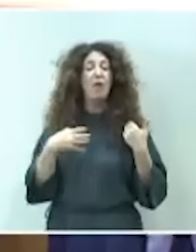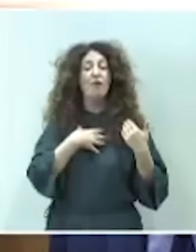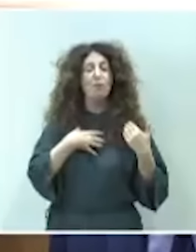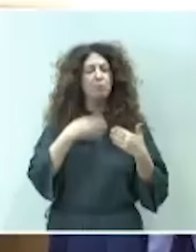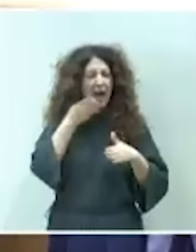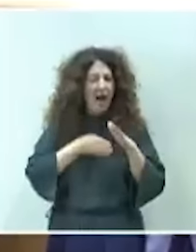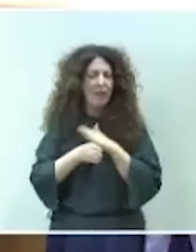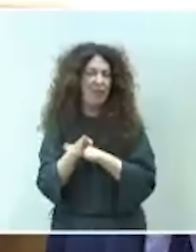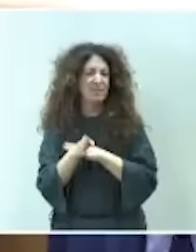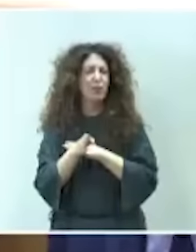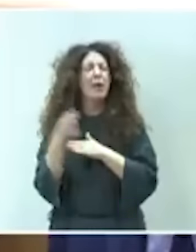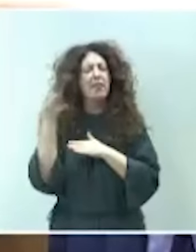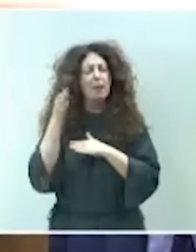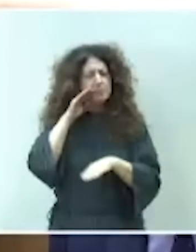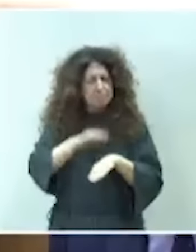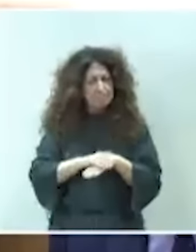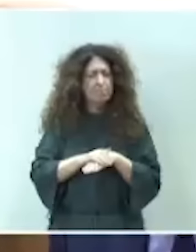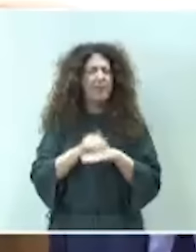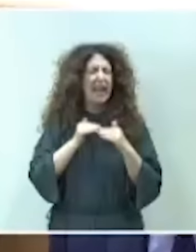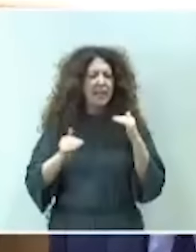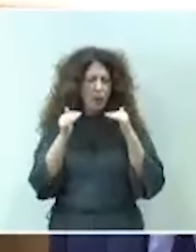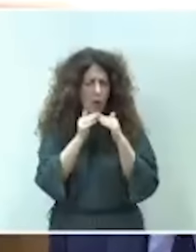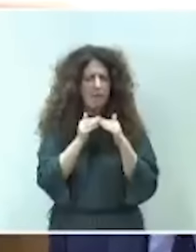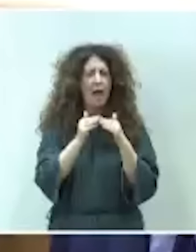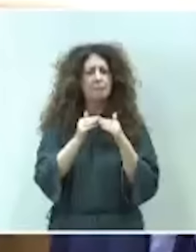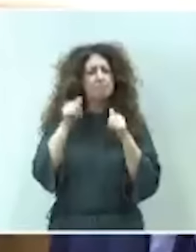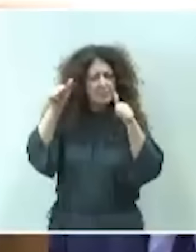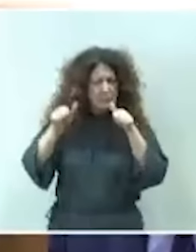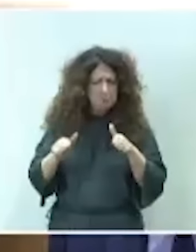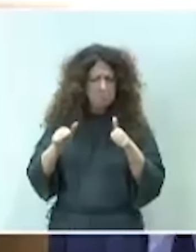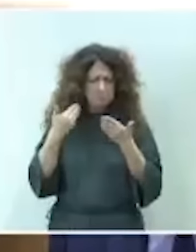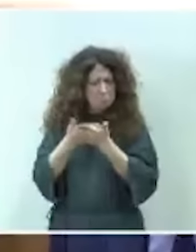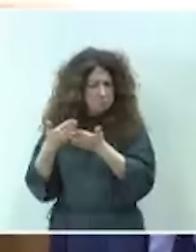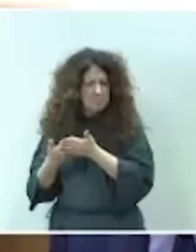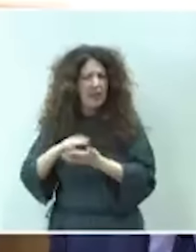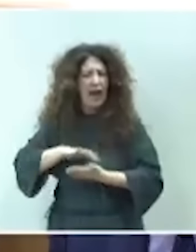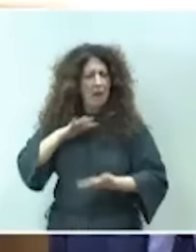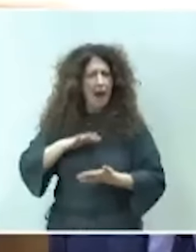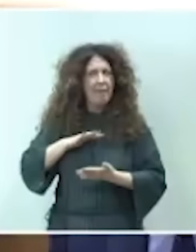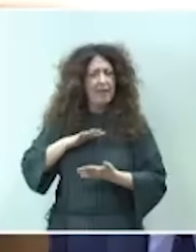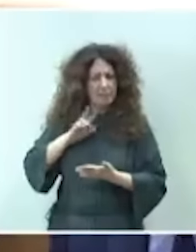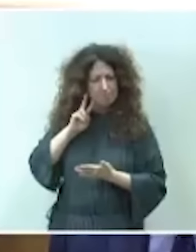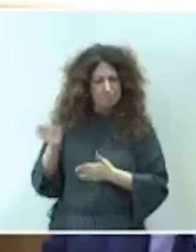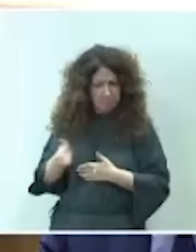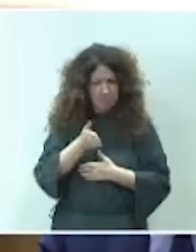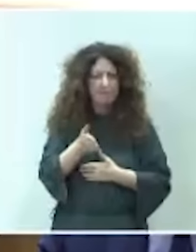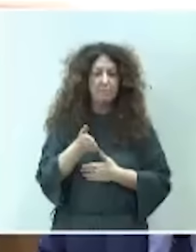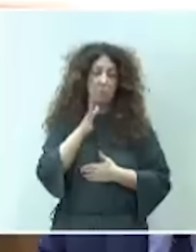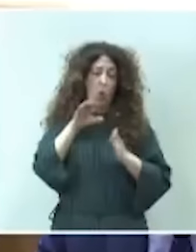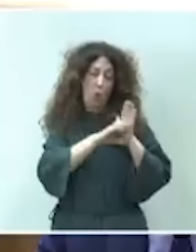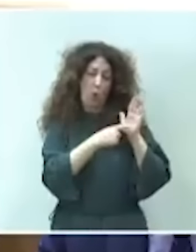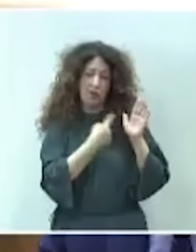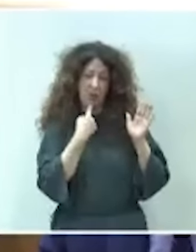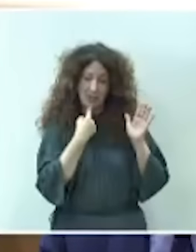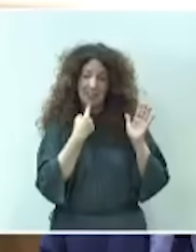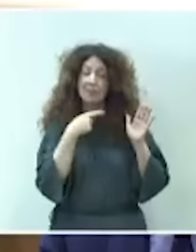con respeto a los principios de igualdad, mérito y capacidad reconocidos en la Constitución. Por ello, le preguntamos, señor ministro, ¿qué medidas va a poner